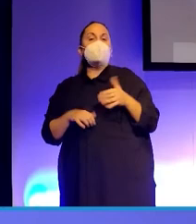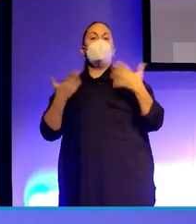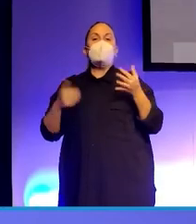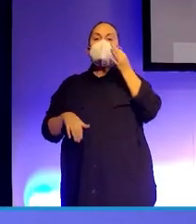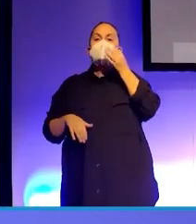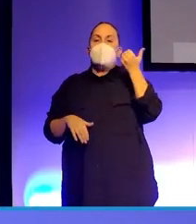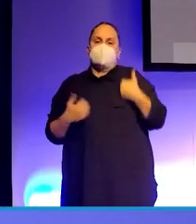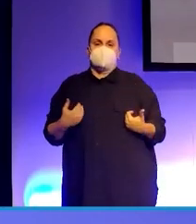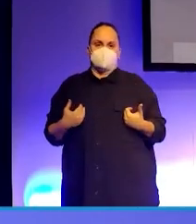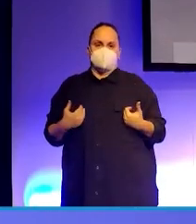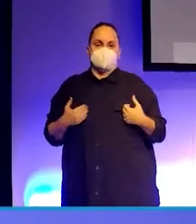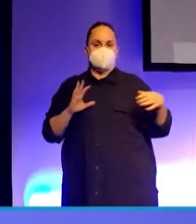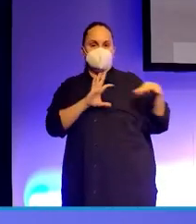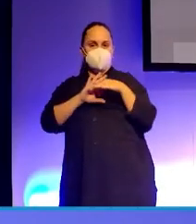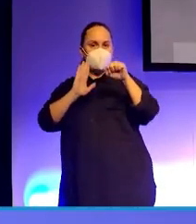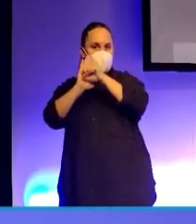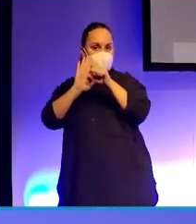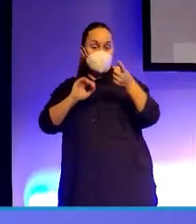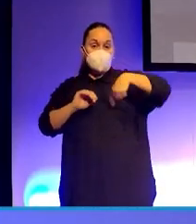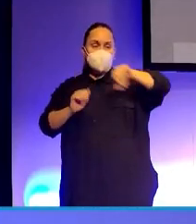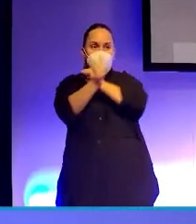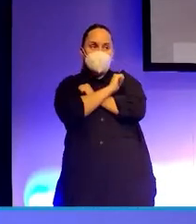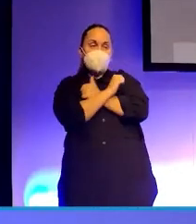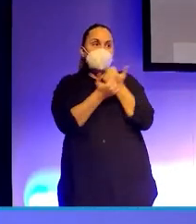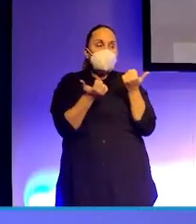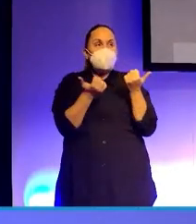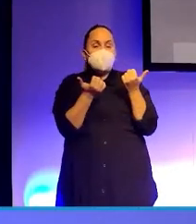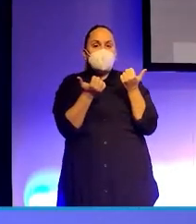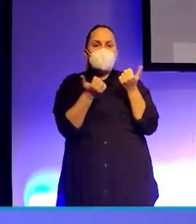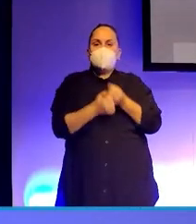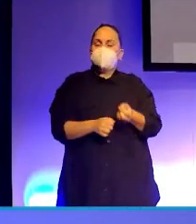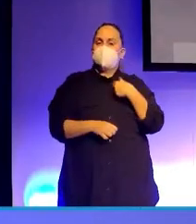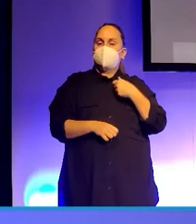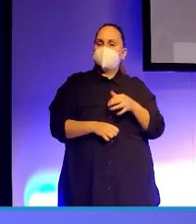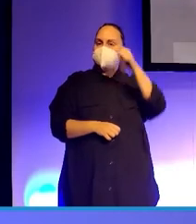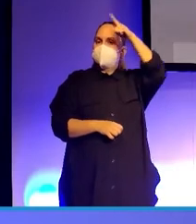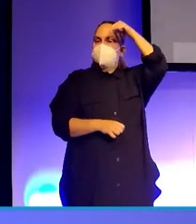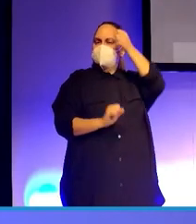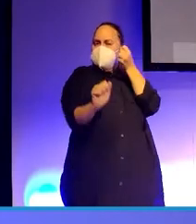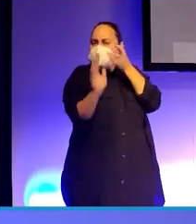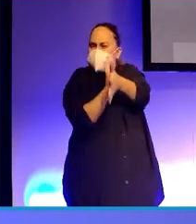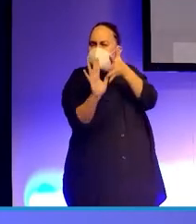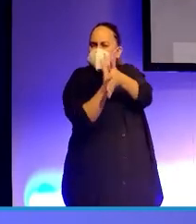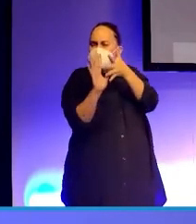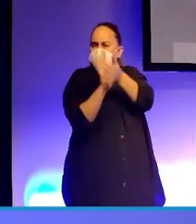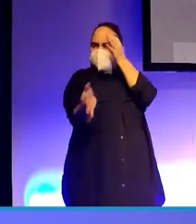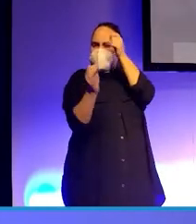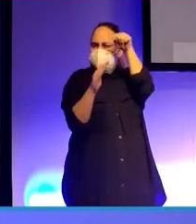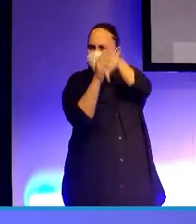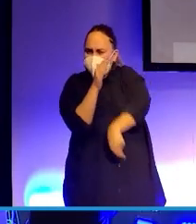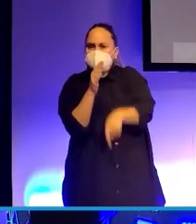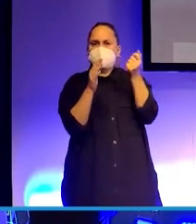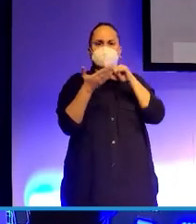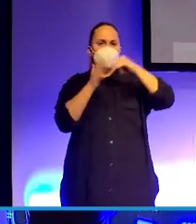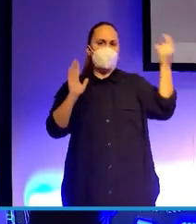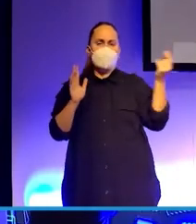de las marcas. Ustedes estarán ahora esperando una cátedra magistral sobre tecnología, Big